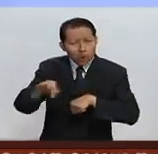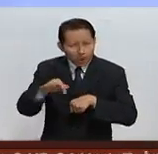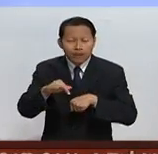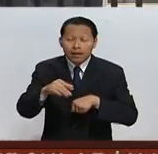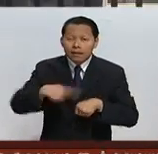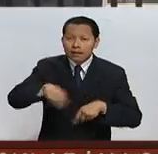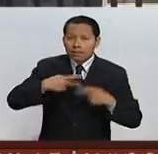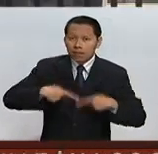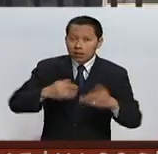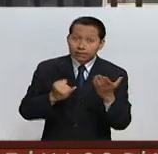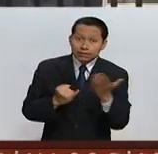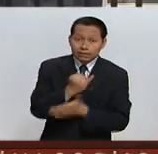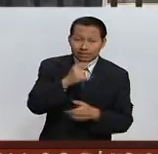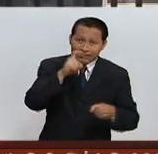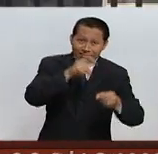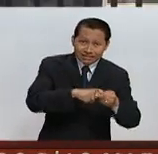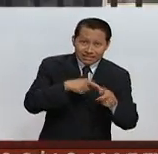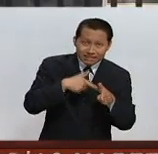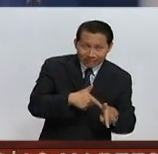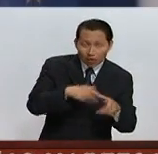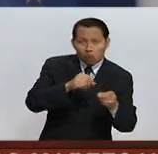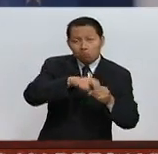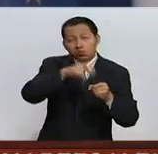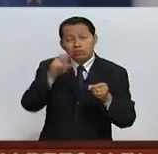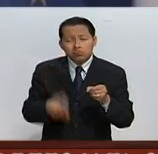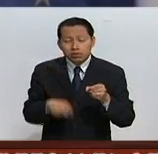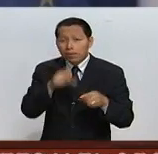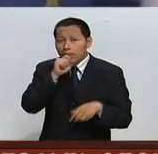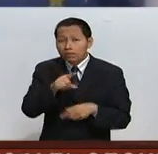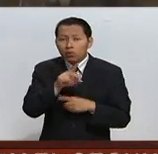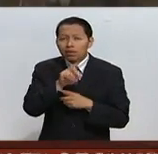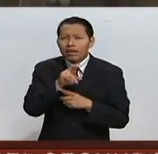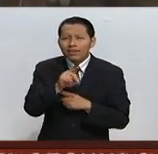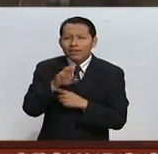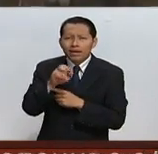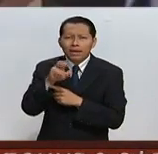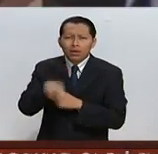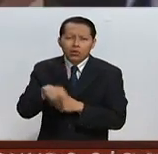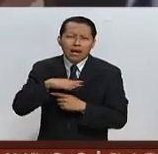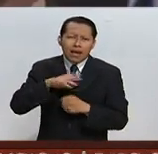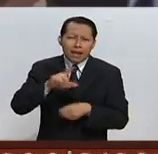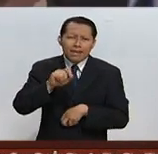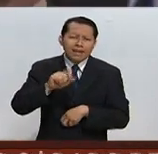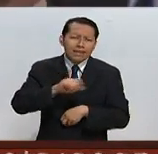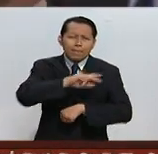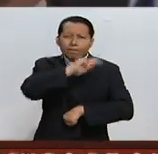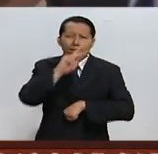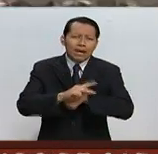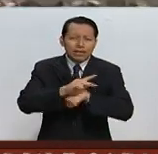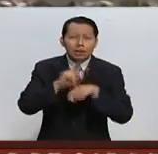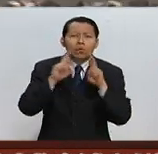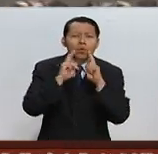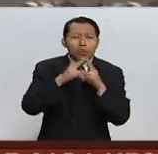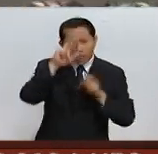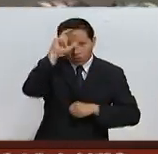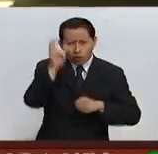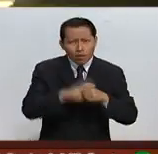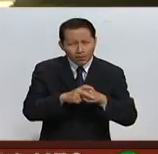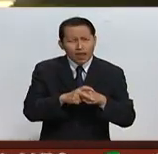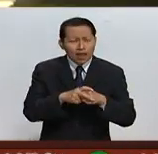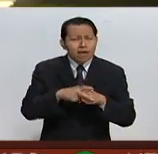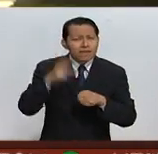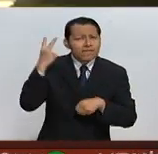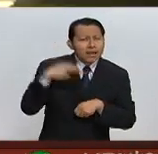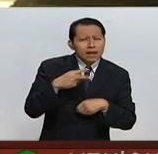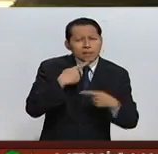en la Eurozona. Desde entonces, David Cameron inició una gira por 20 países de la Unión Europea para negociar condiciones de permanencia